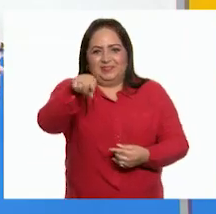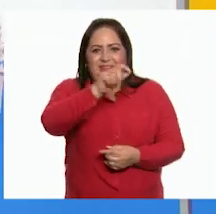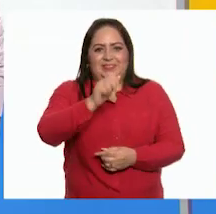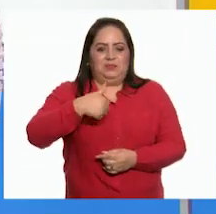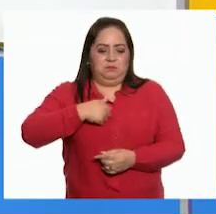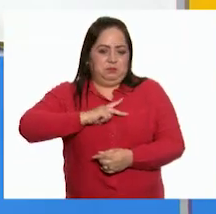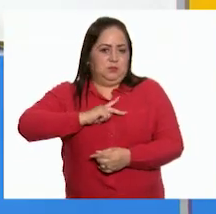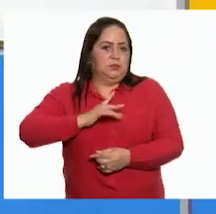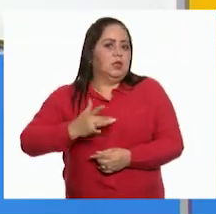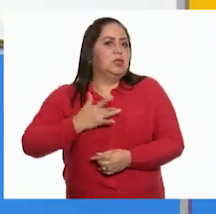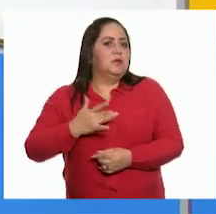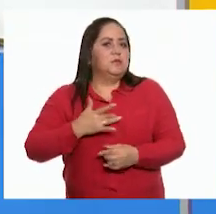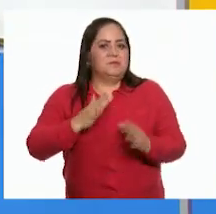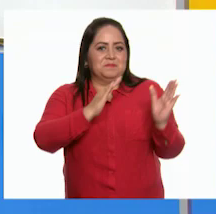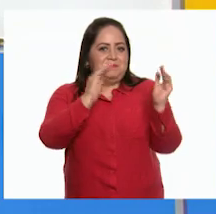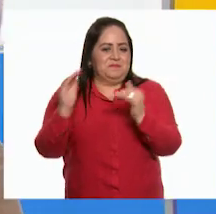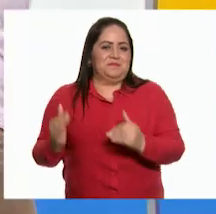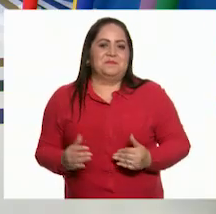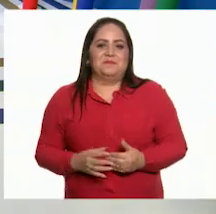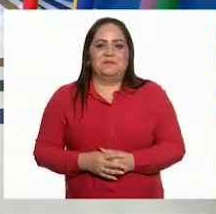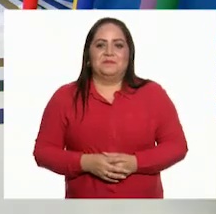que siento. Bye.